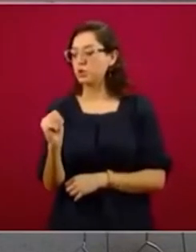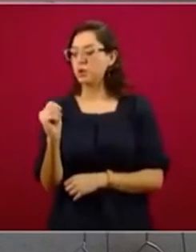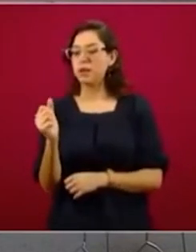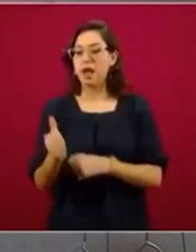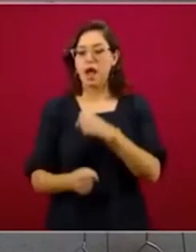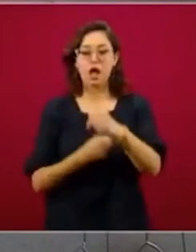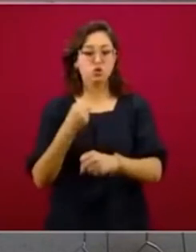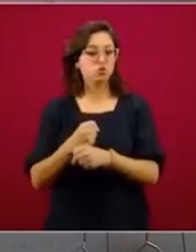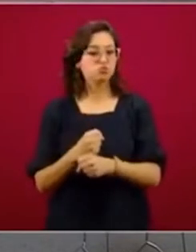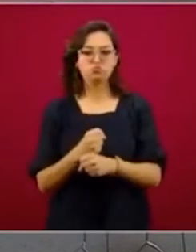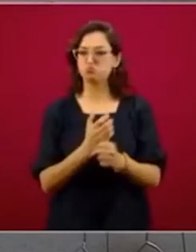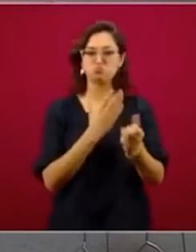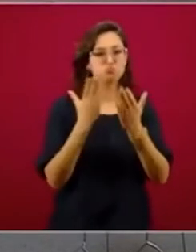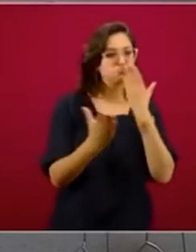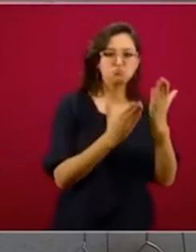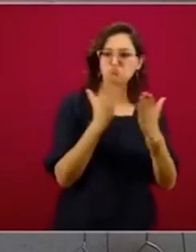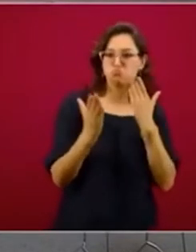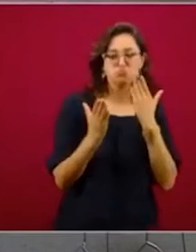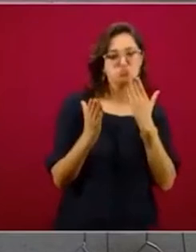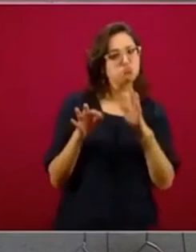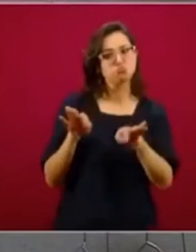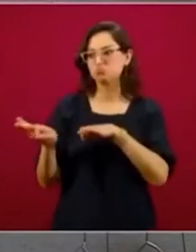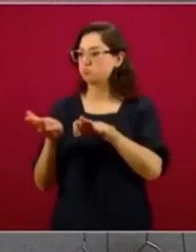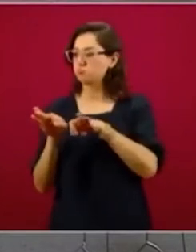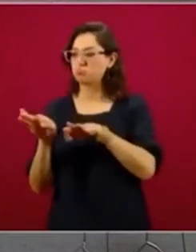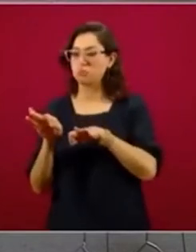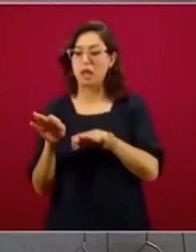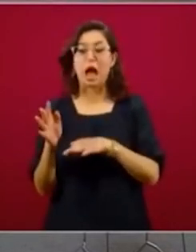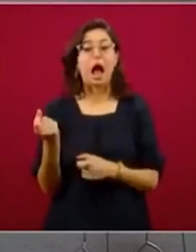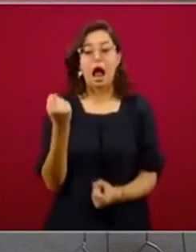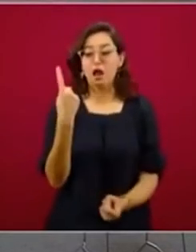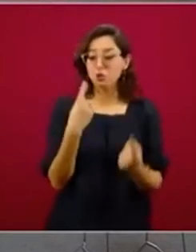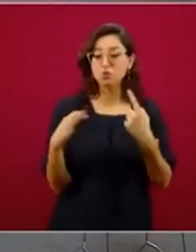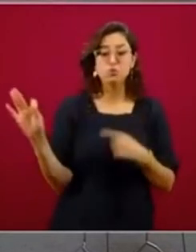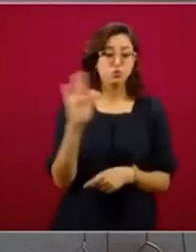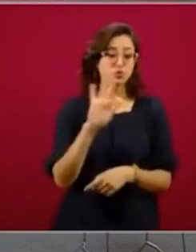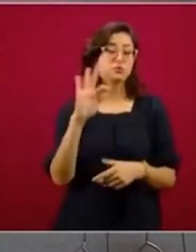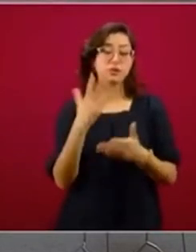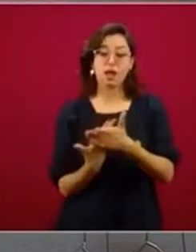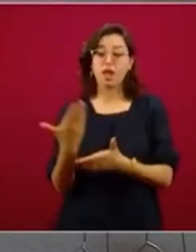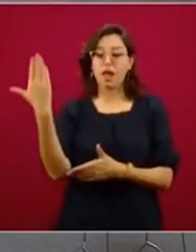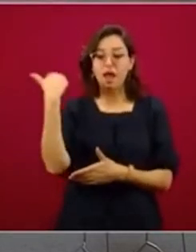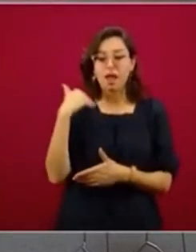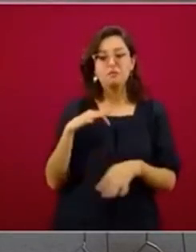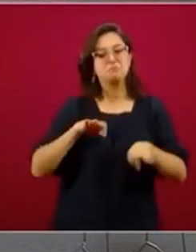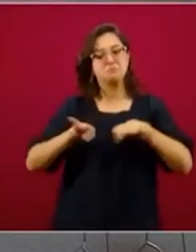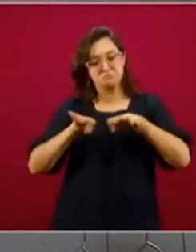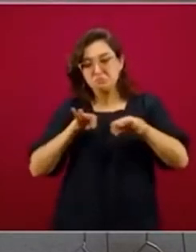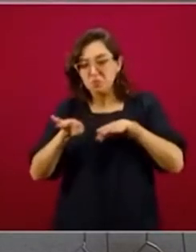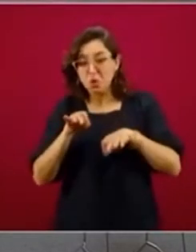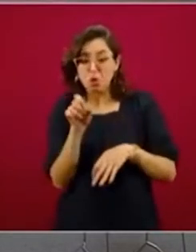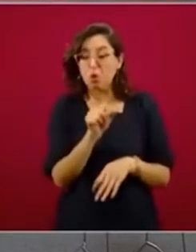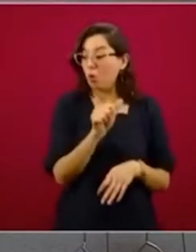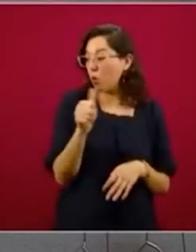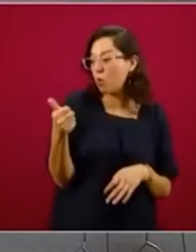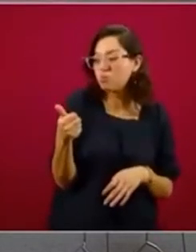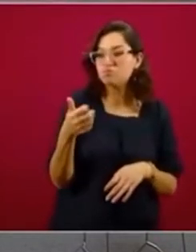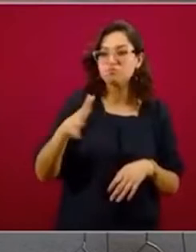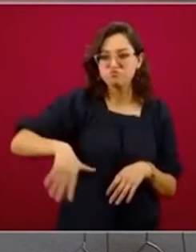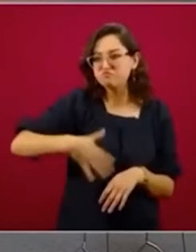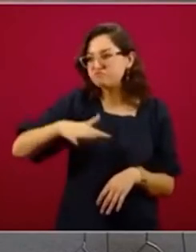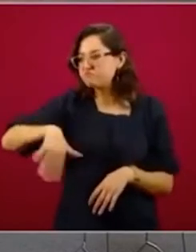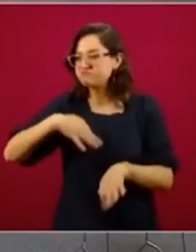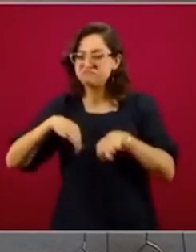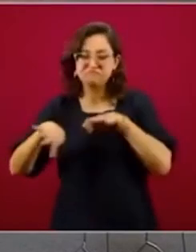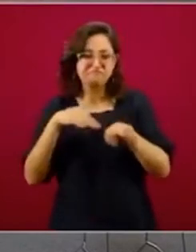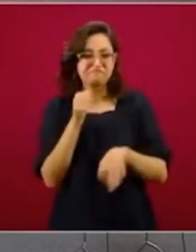no trabajan, muchos de ellos posiblemente trabajaron en el pasado, algunos no han podido conseguir empleo,